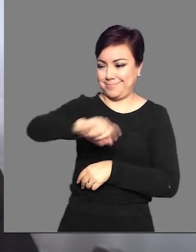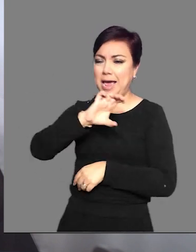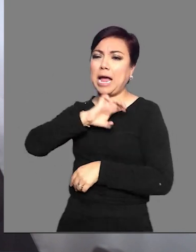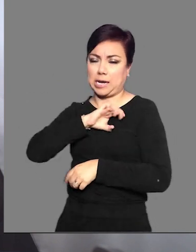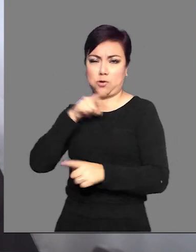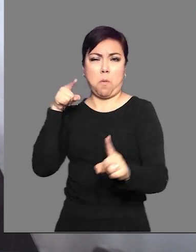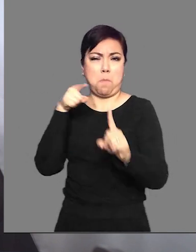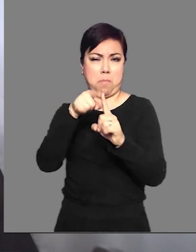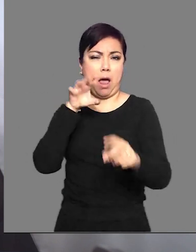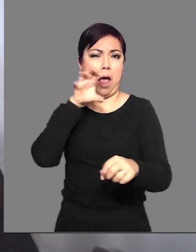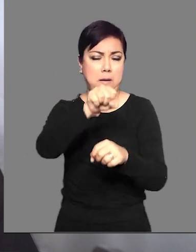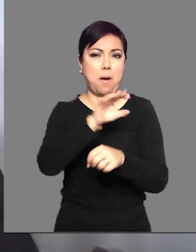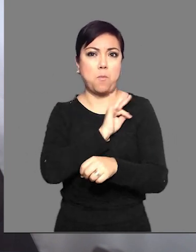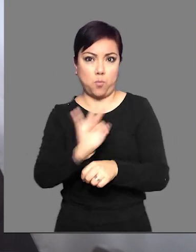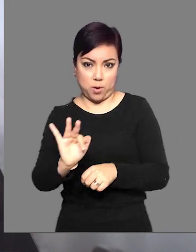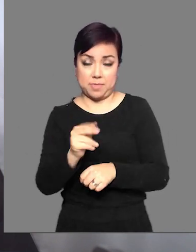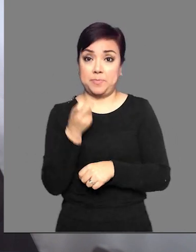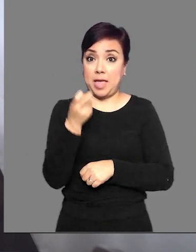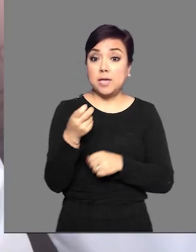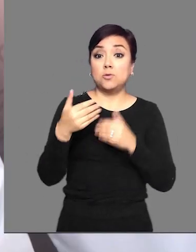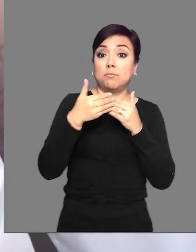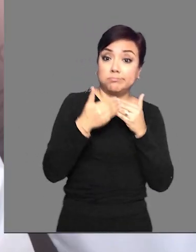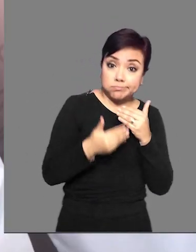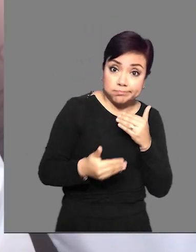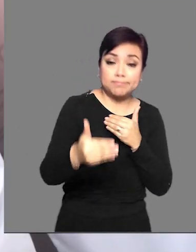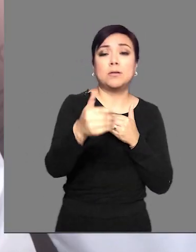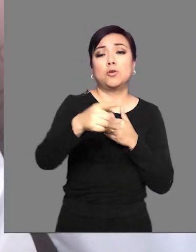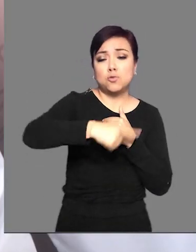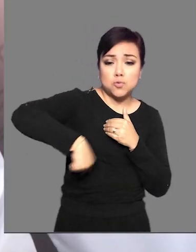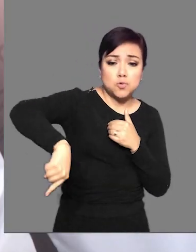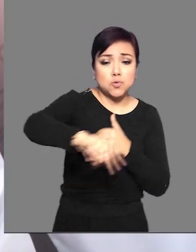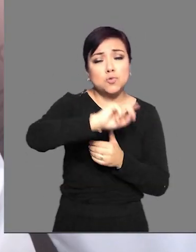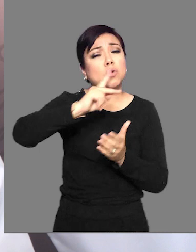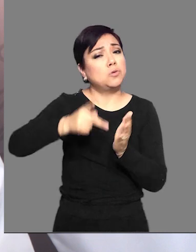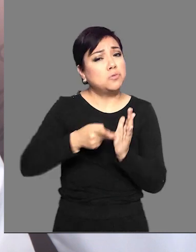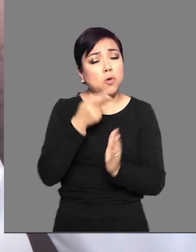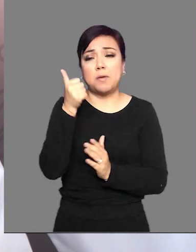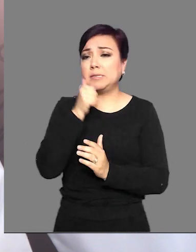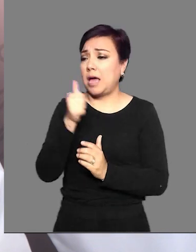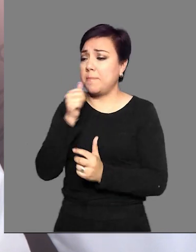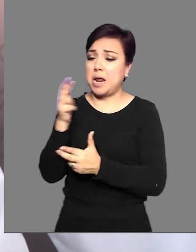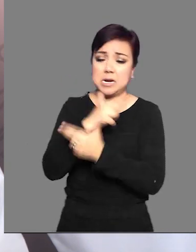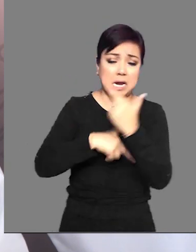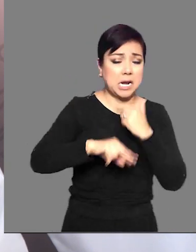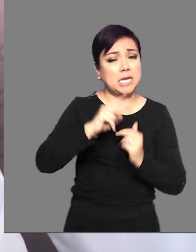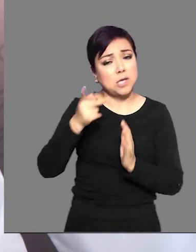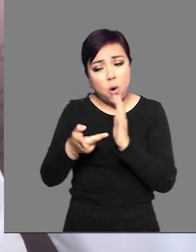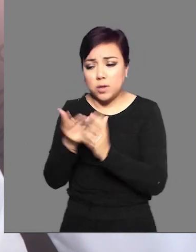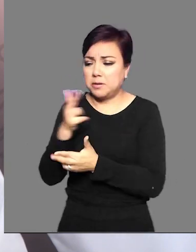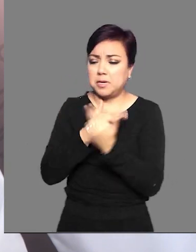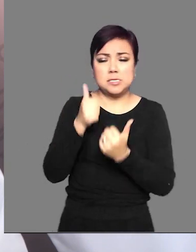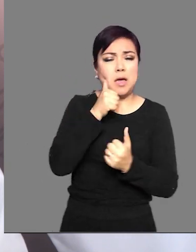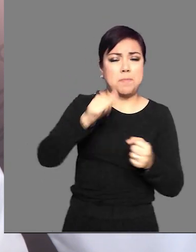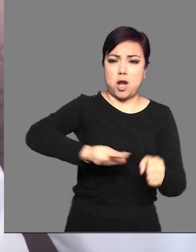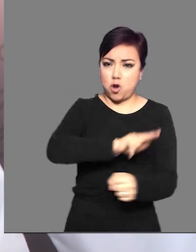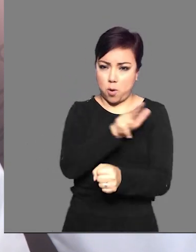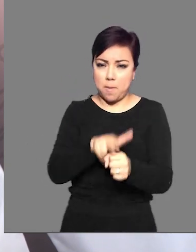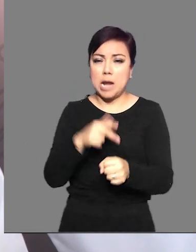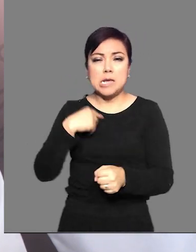para ti y tus seres queridos. La historia no es otra cosa que un continuo volver a empezar.